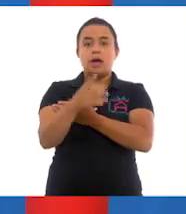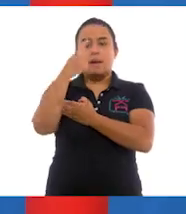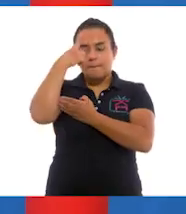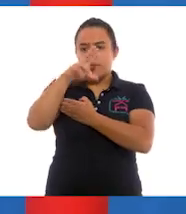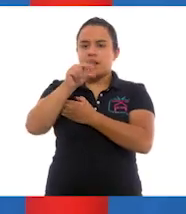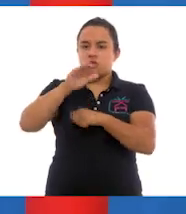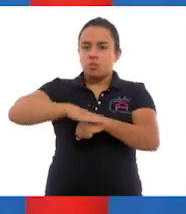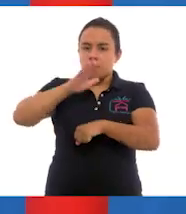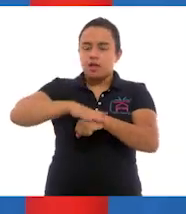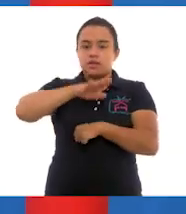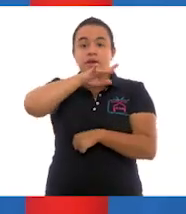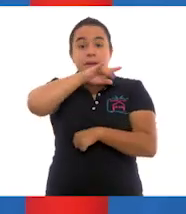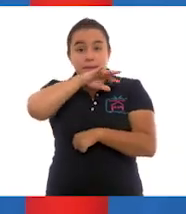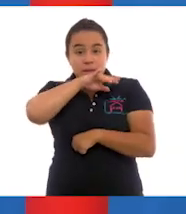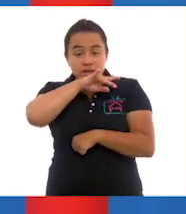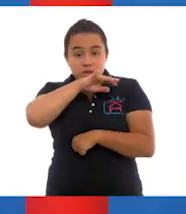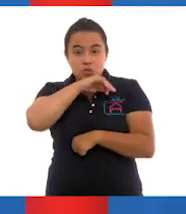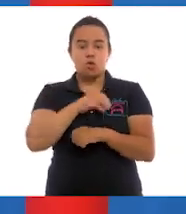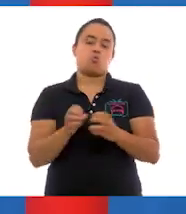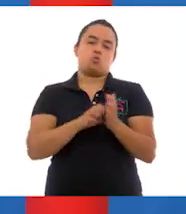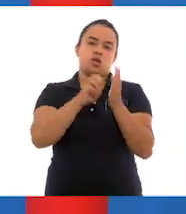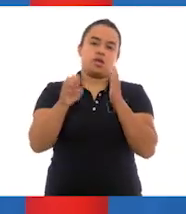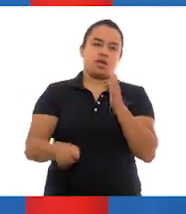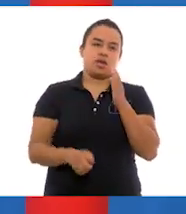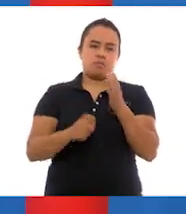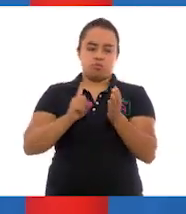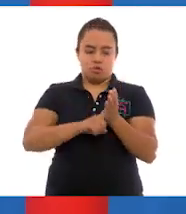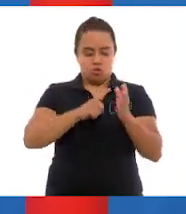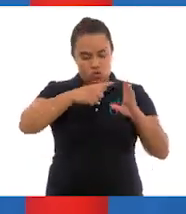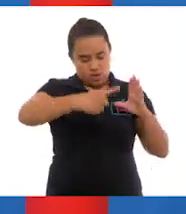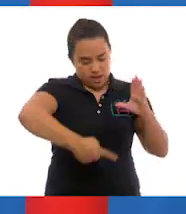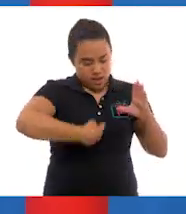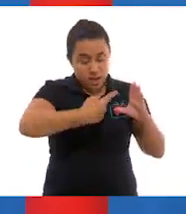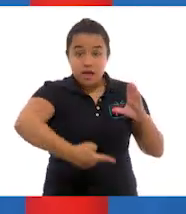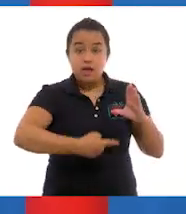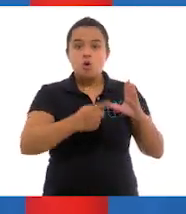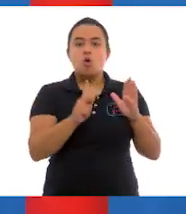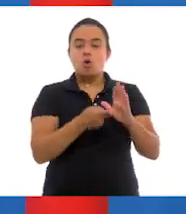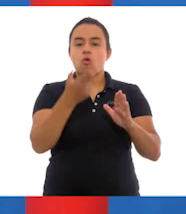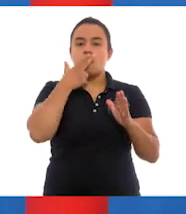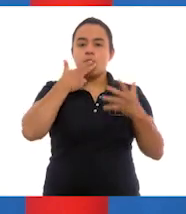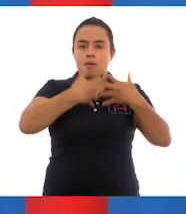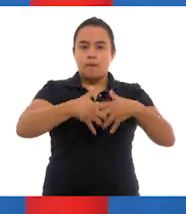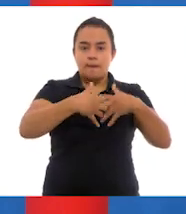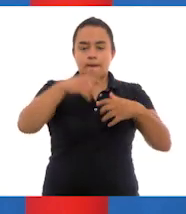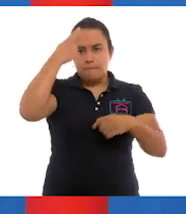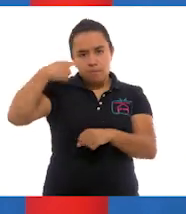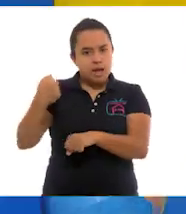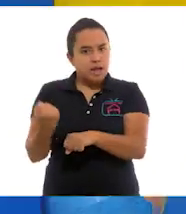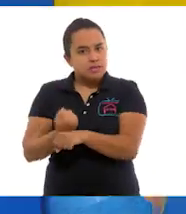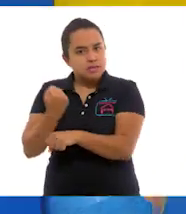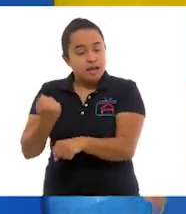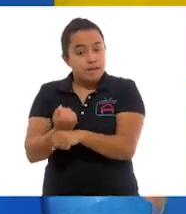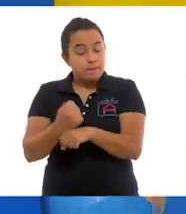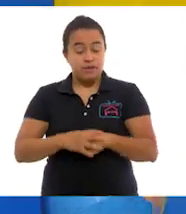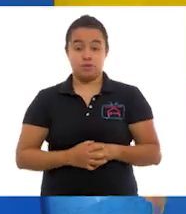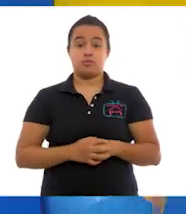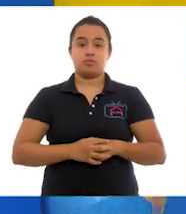basura o residuos. Por ejemplo, las cámaras de llantas que se reutilizan en la fabricación de calzado. ¡Órale!